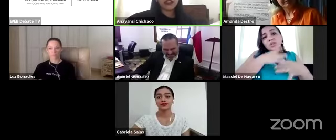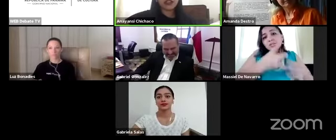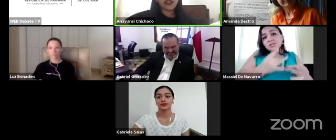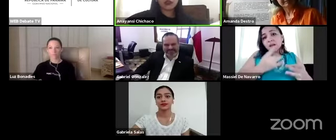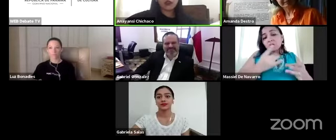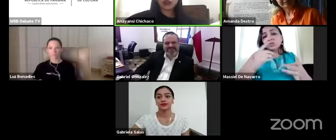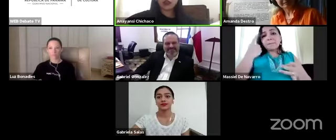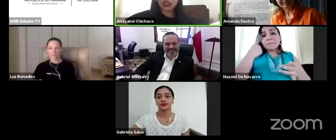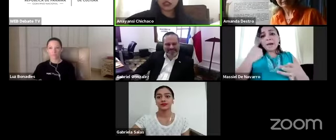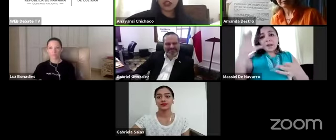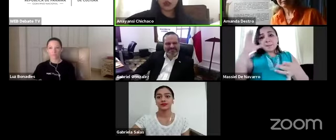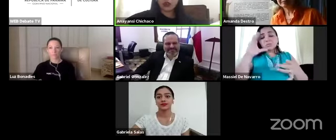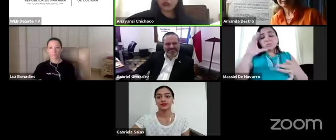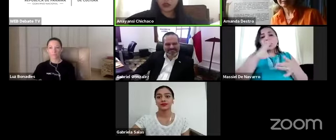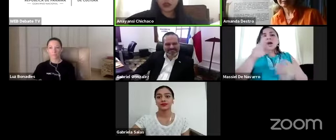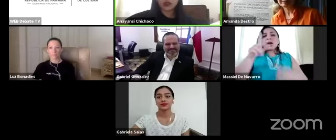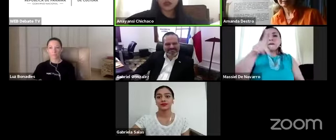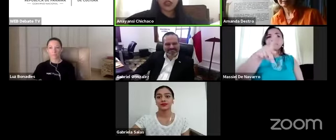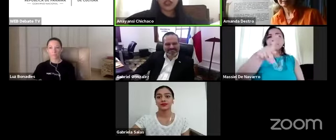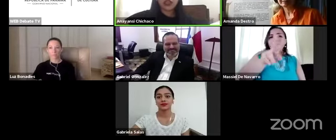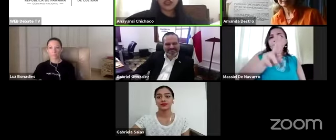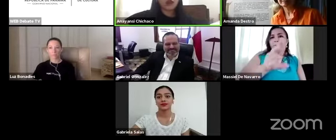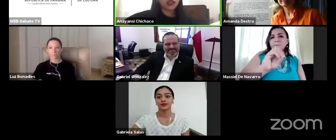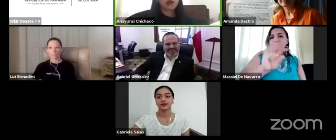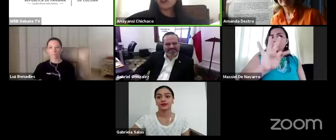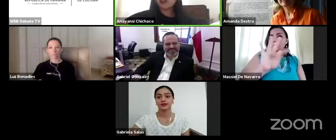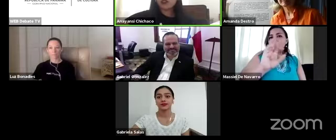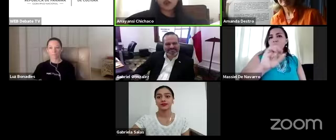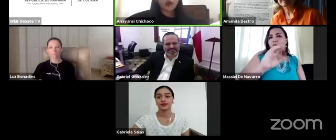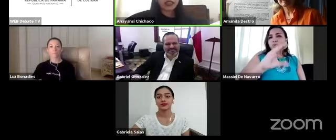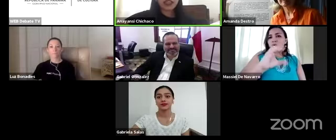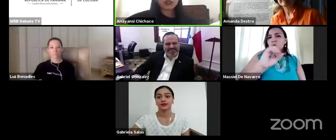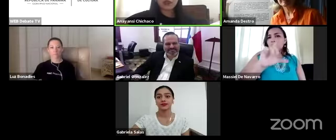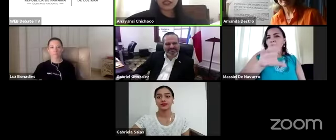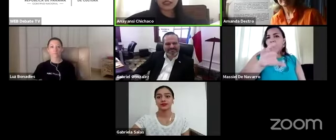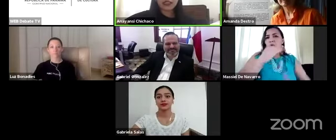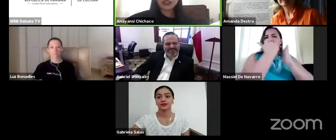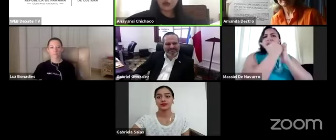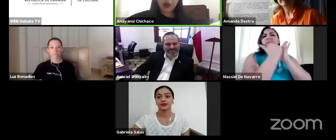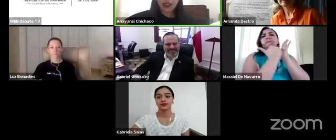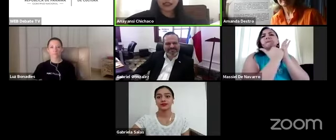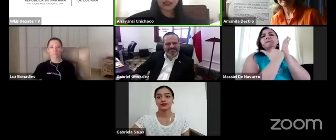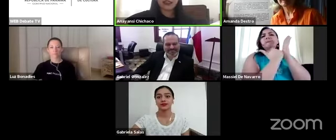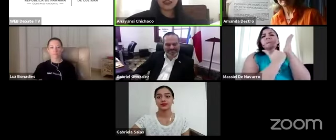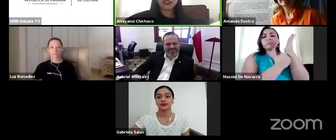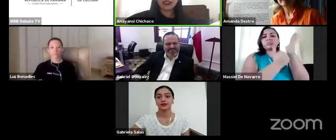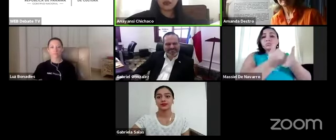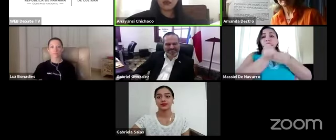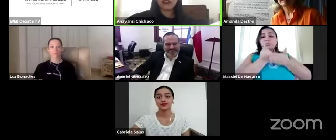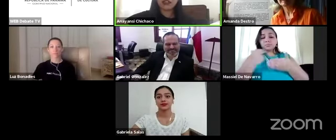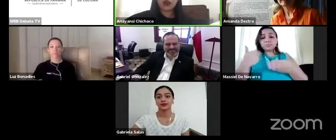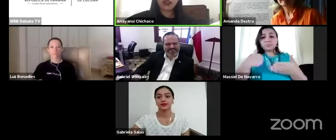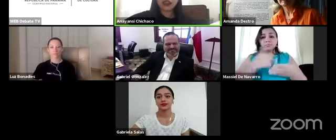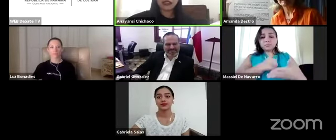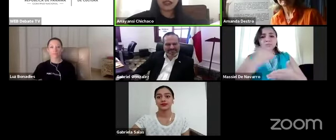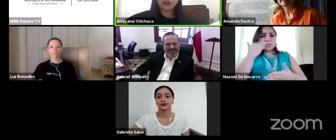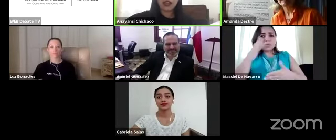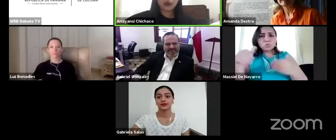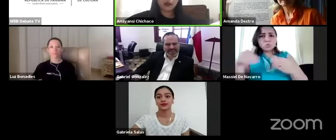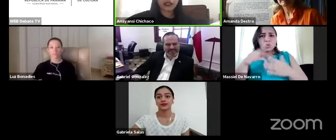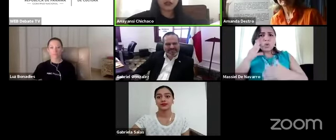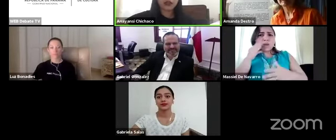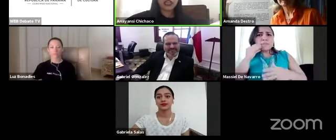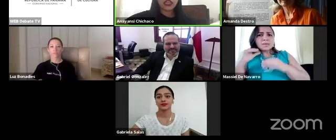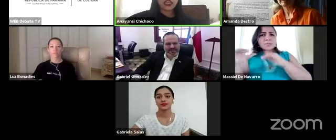funcione a todos los centros y a todos los museos recordemos que no todos brindan experiencias iguales así que tendremos que sentarnos a